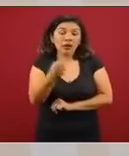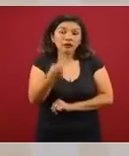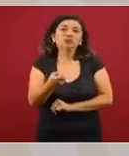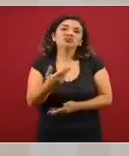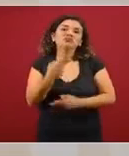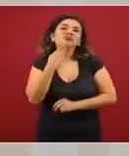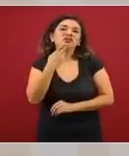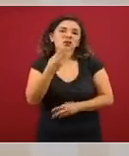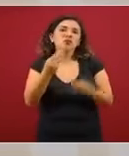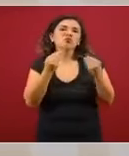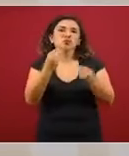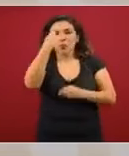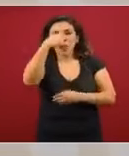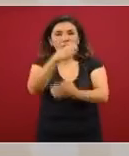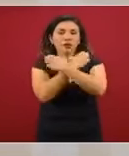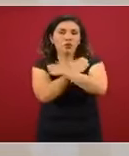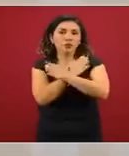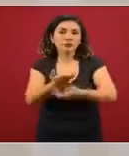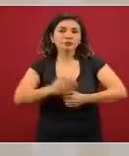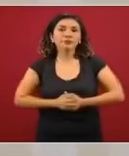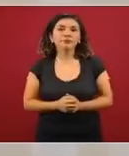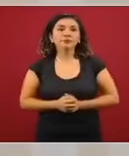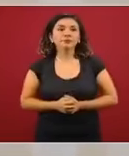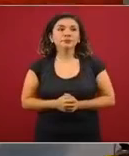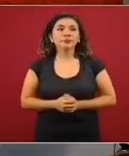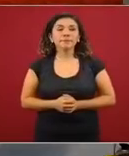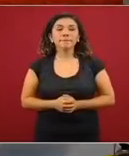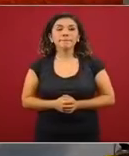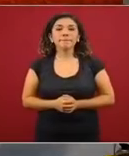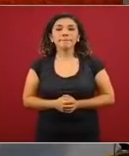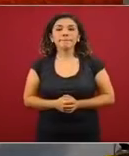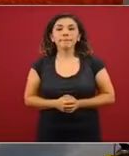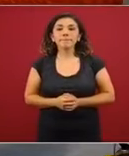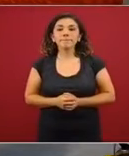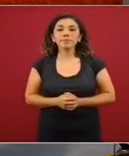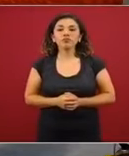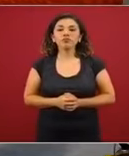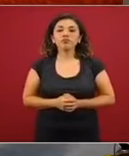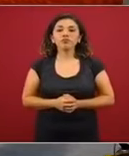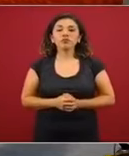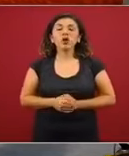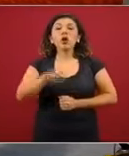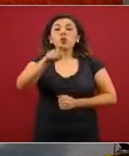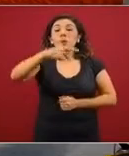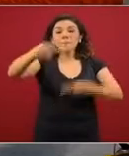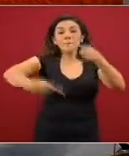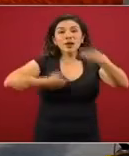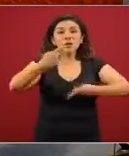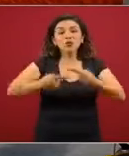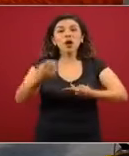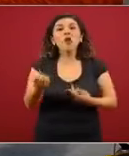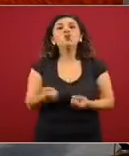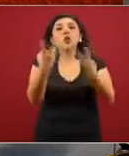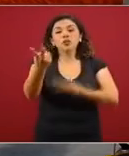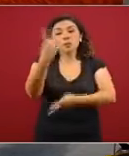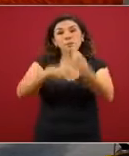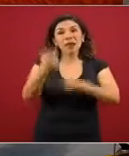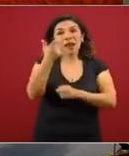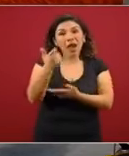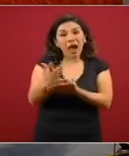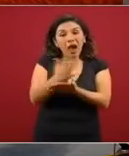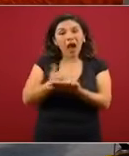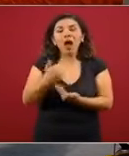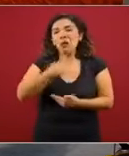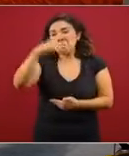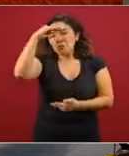para la educación. Conforme a la pregunta de cuánto se recuperará, calculamos que puede